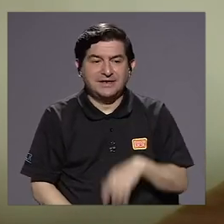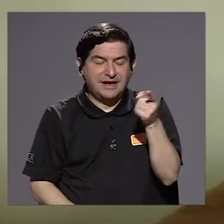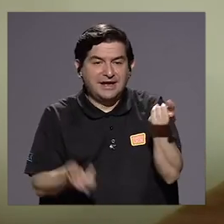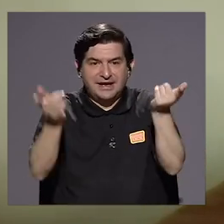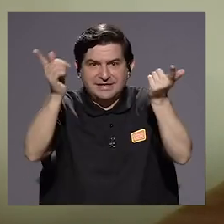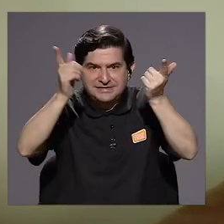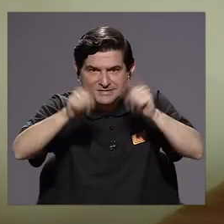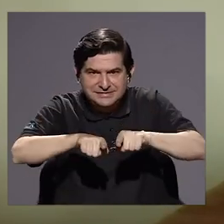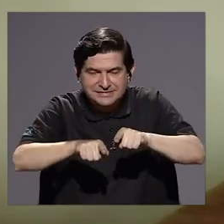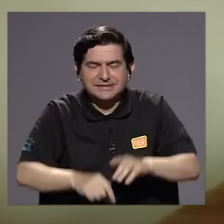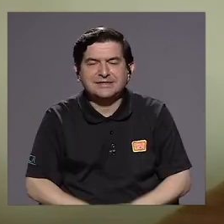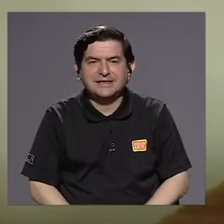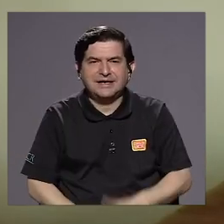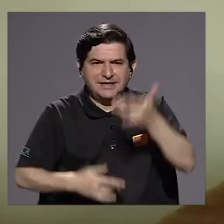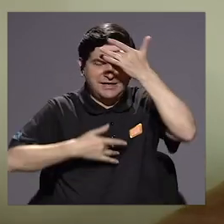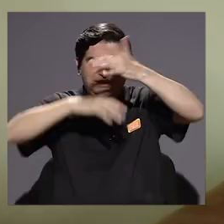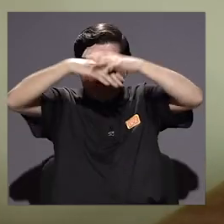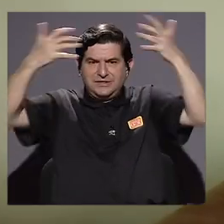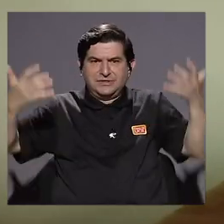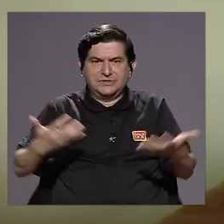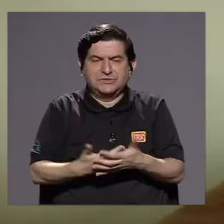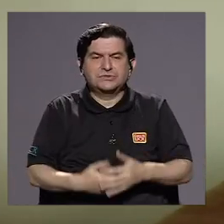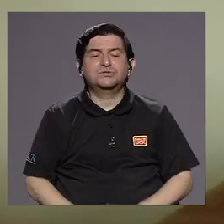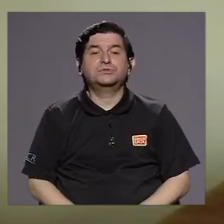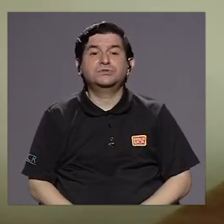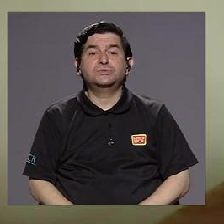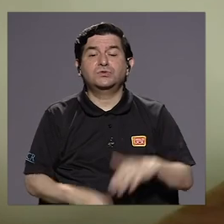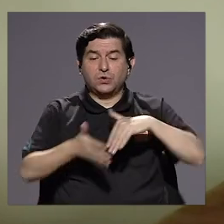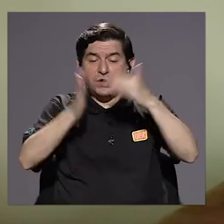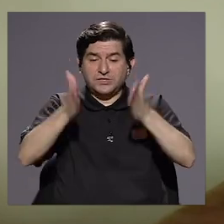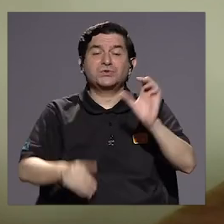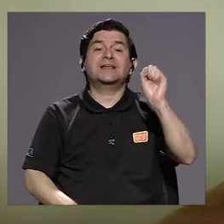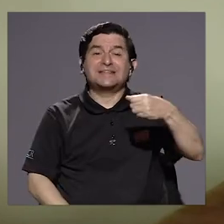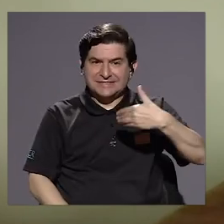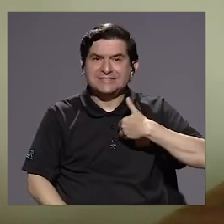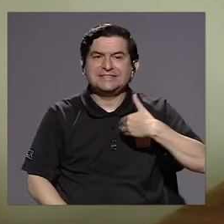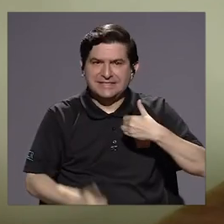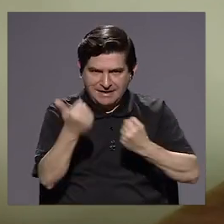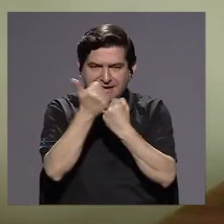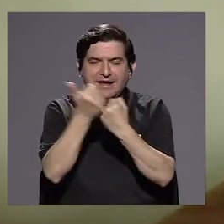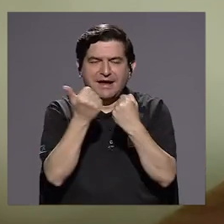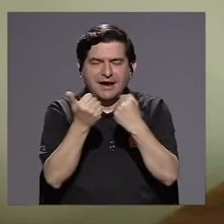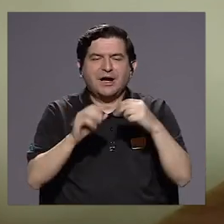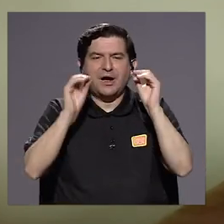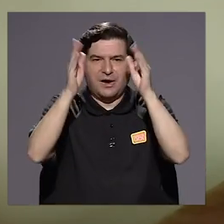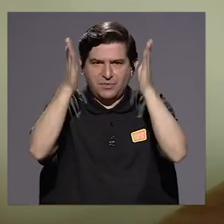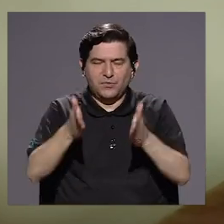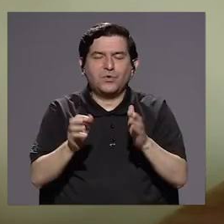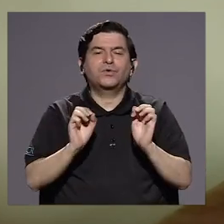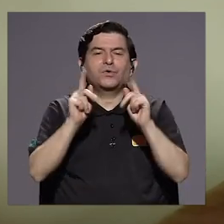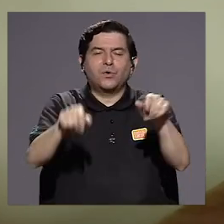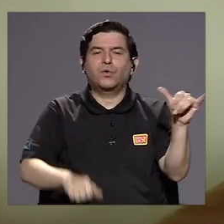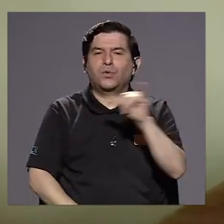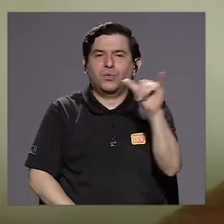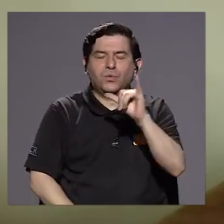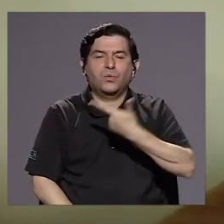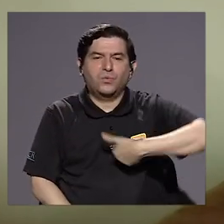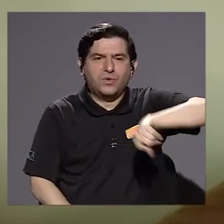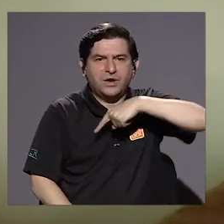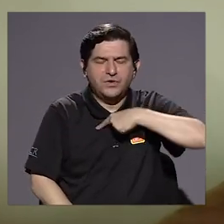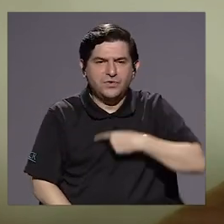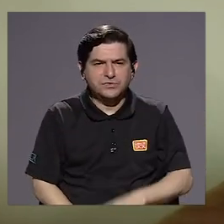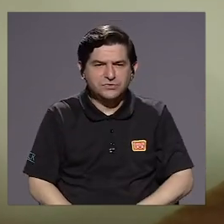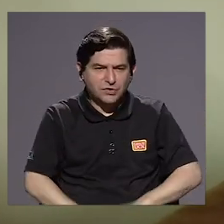pandemia, los estudiantes están contando con los educadores. Y también, además, nos dio la posibilidad de poder